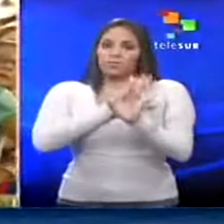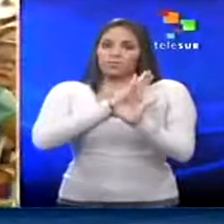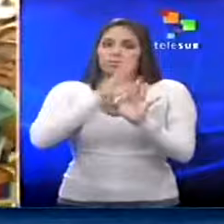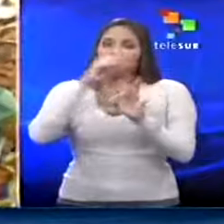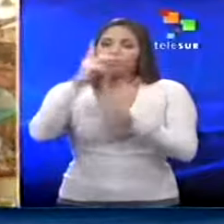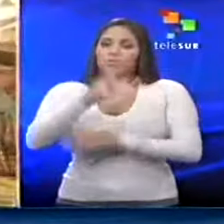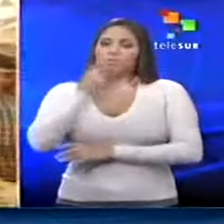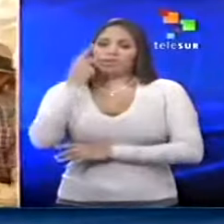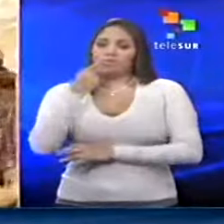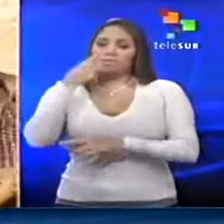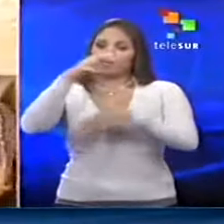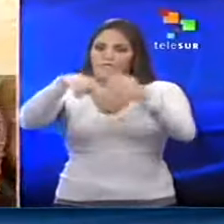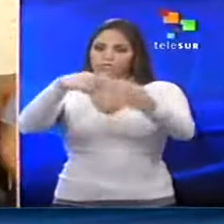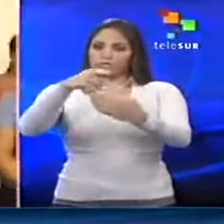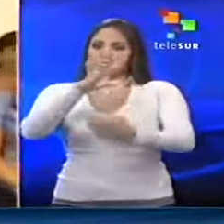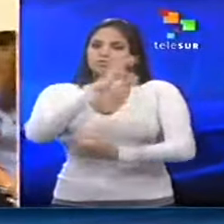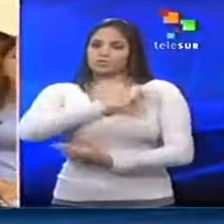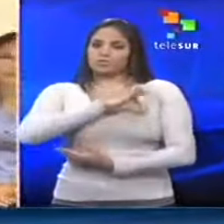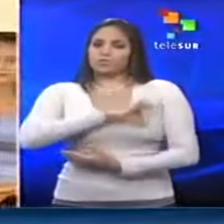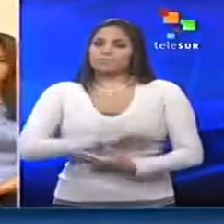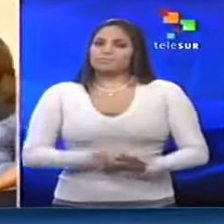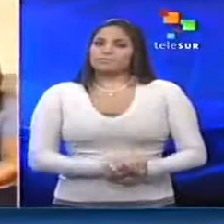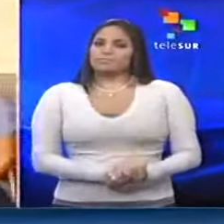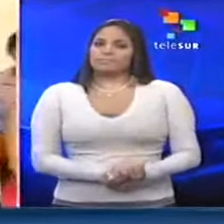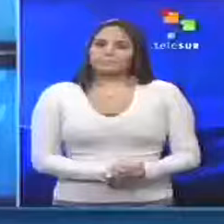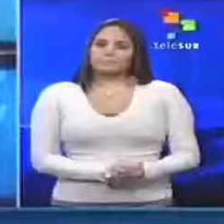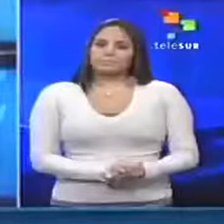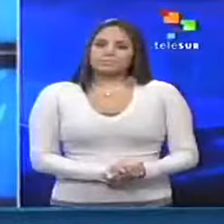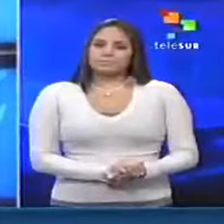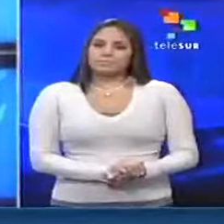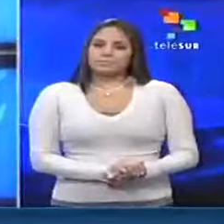Revolución Ciudadana. llevamos en el corazón. ¡Qué suerte!